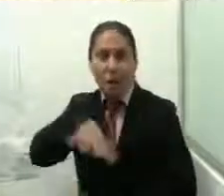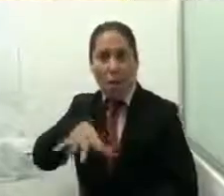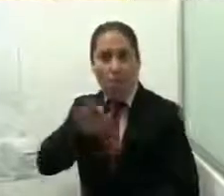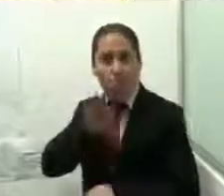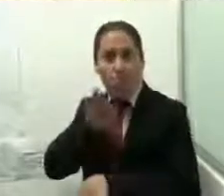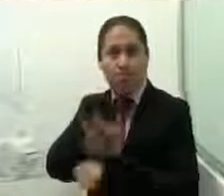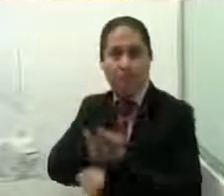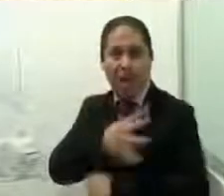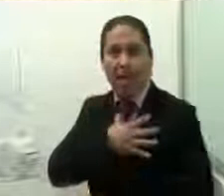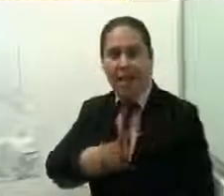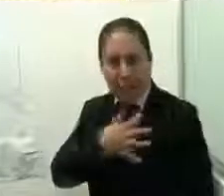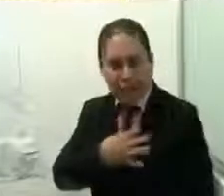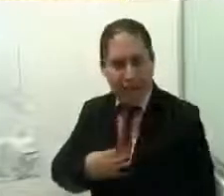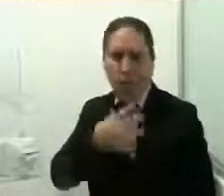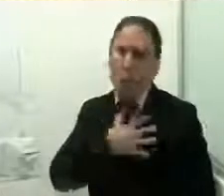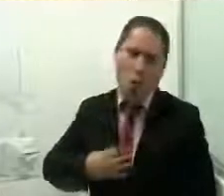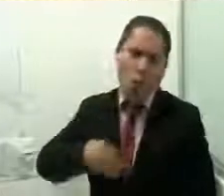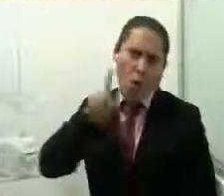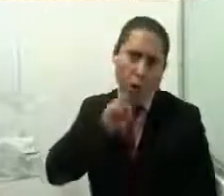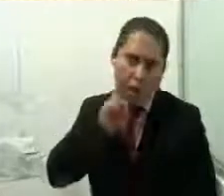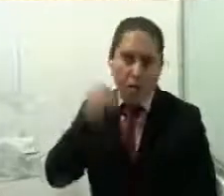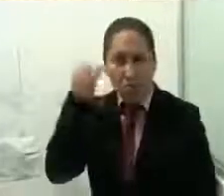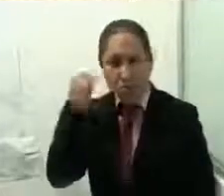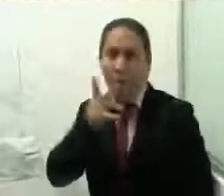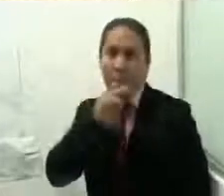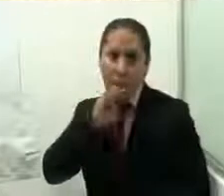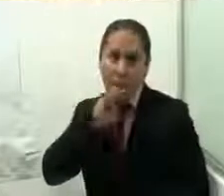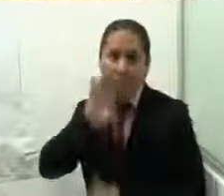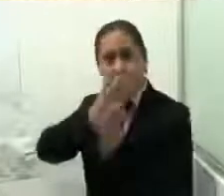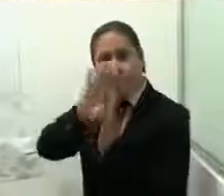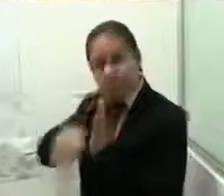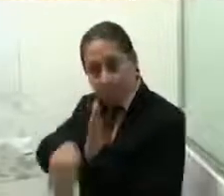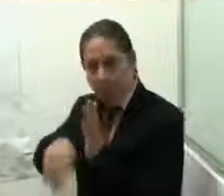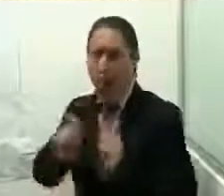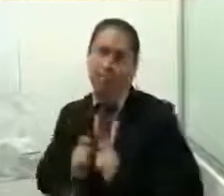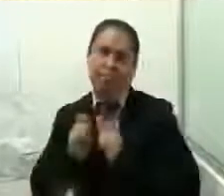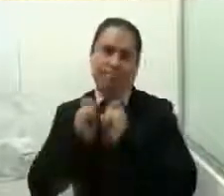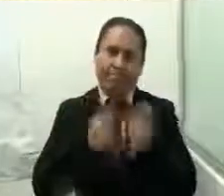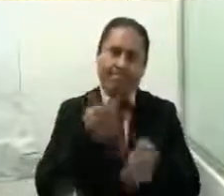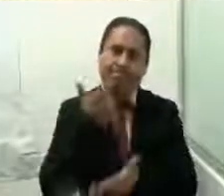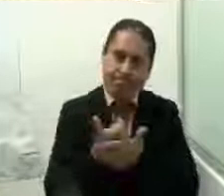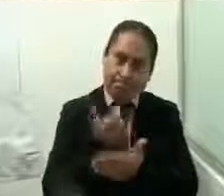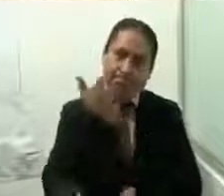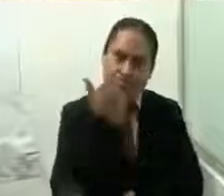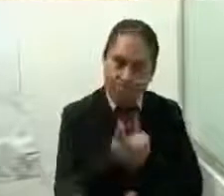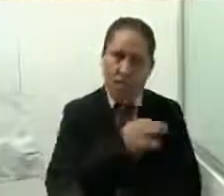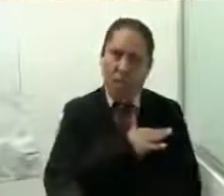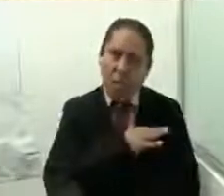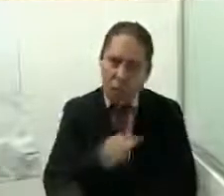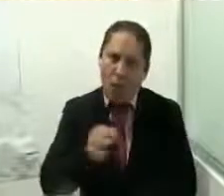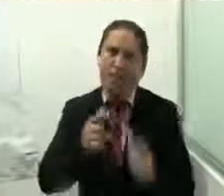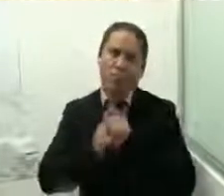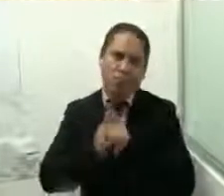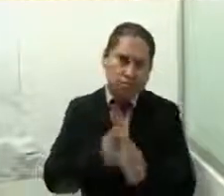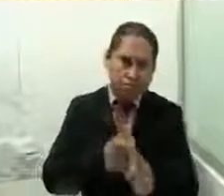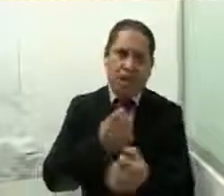los hijos e hijas en caso de fallecimiento de la madre para que este sector pueda continuar con su educación